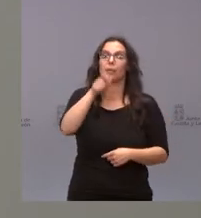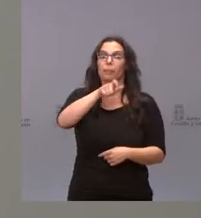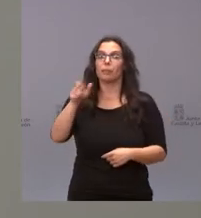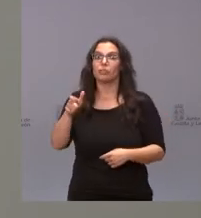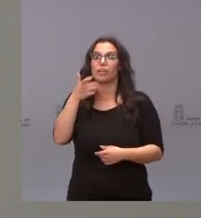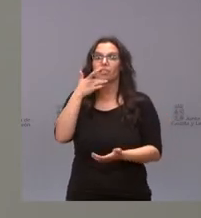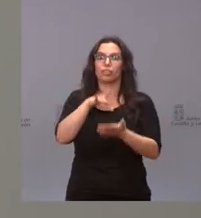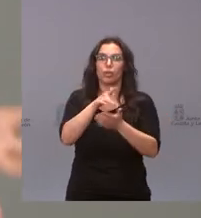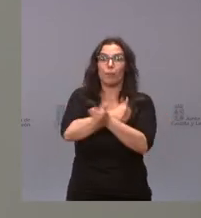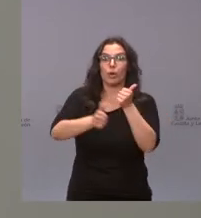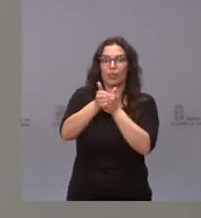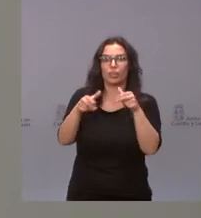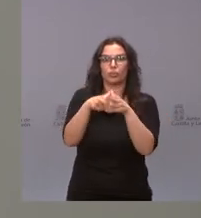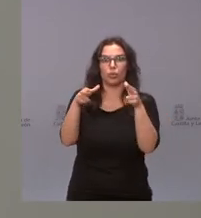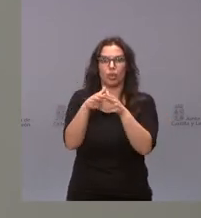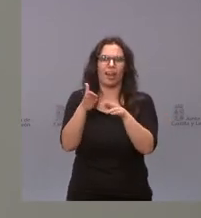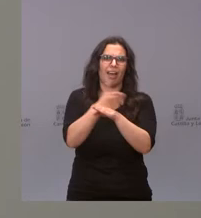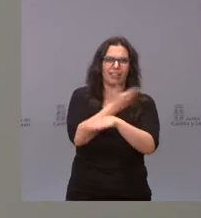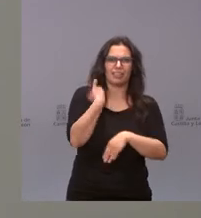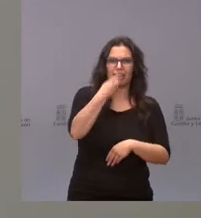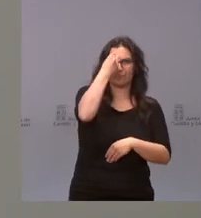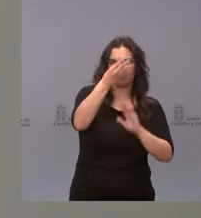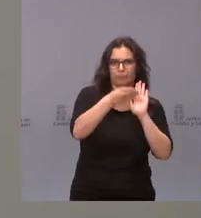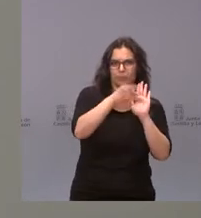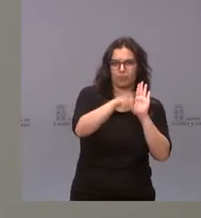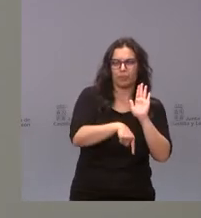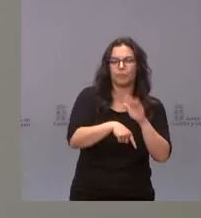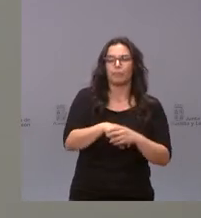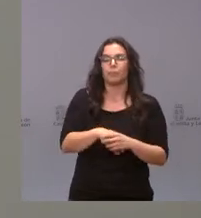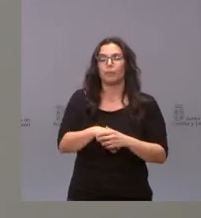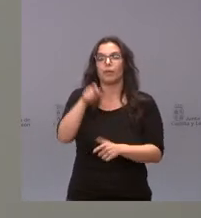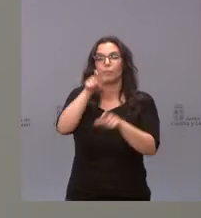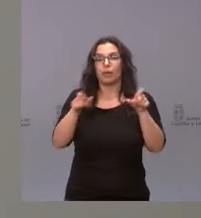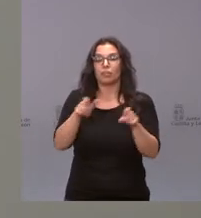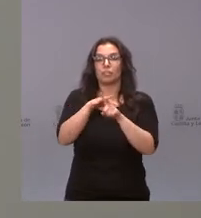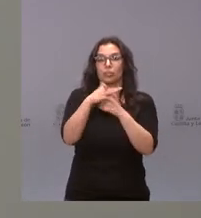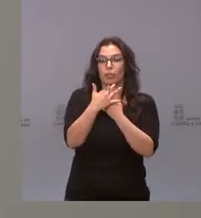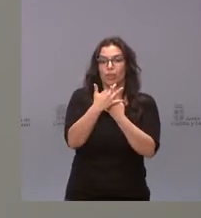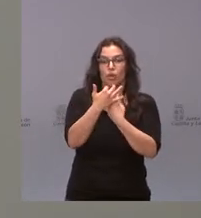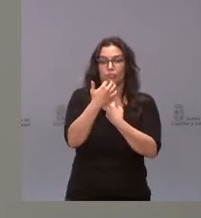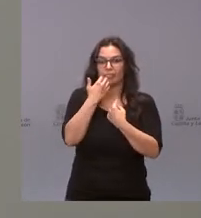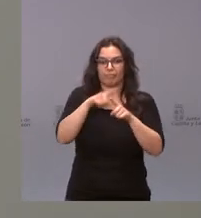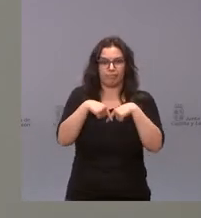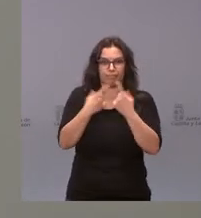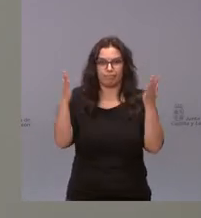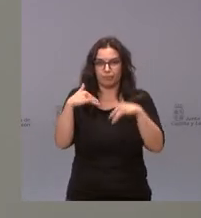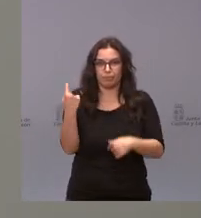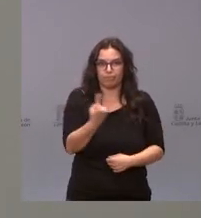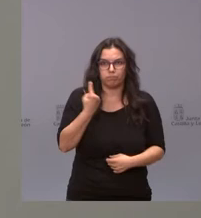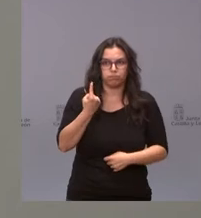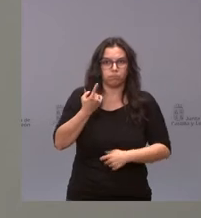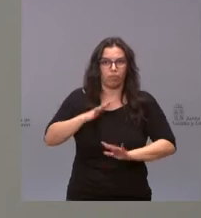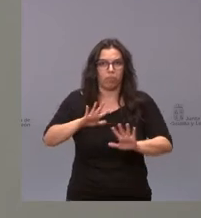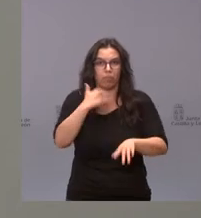de prioridad social que ya se contemplaban también, las personas en situación de desamparo personal y aquellas que